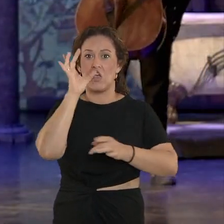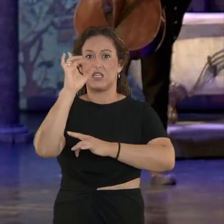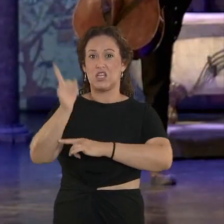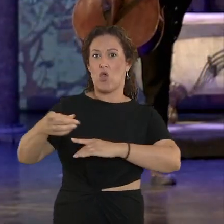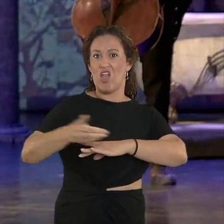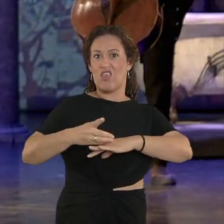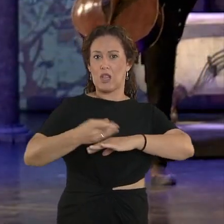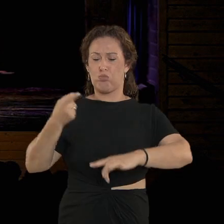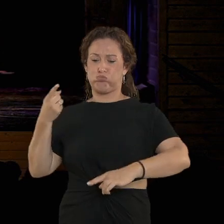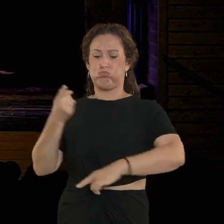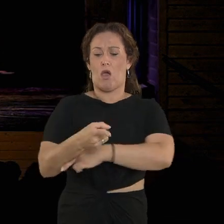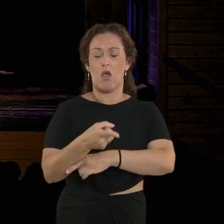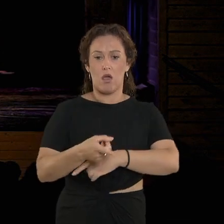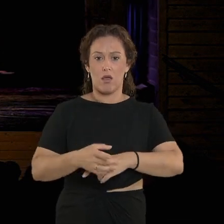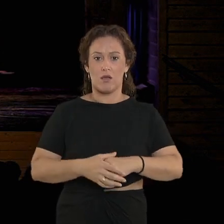dictadura de lo digital.